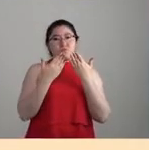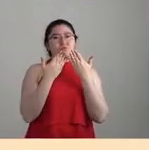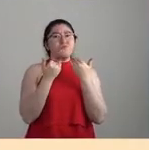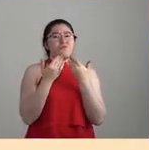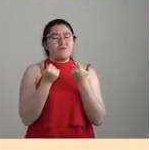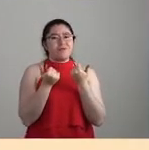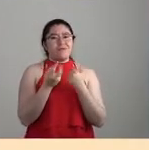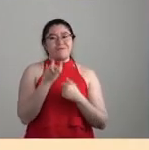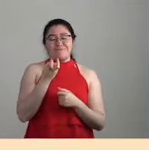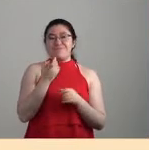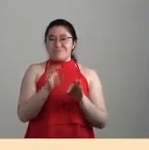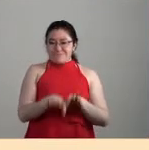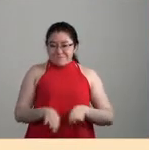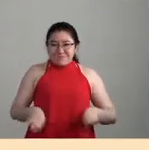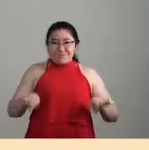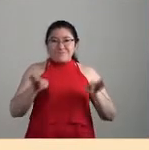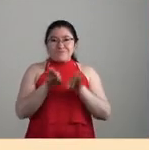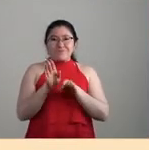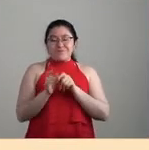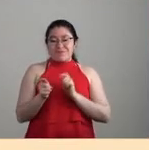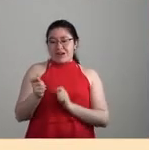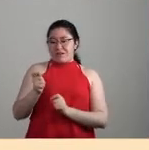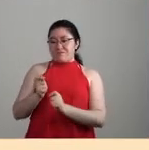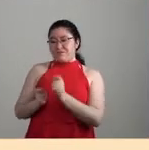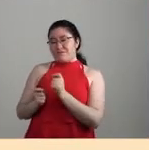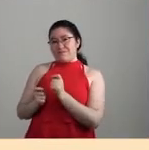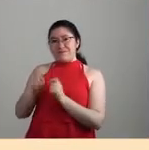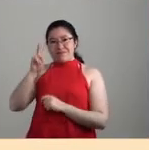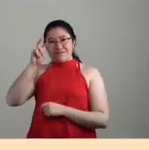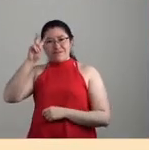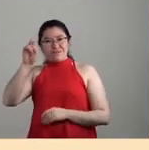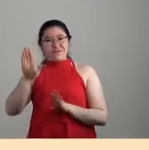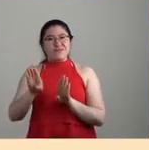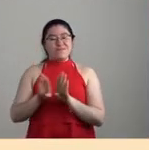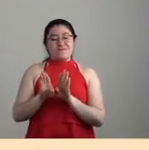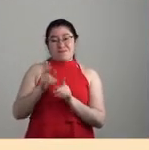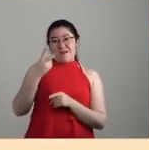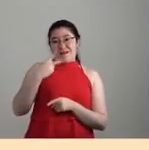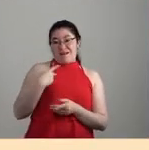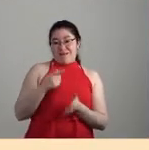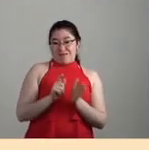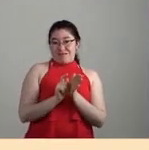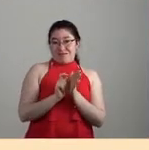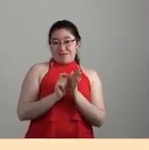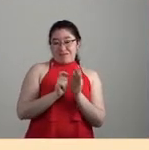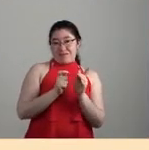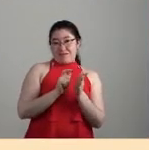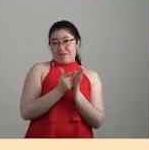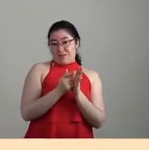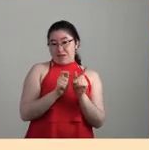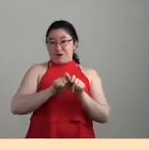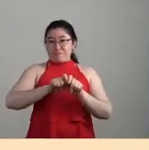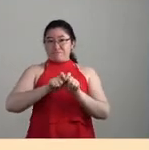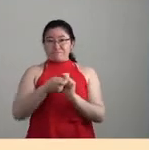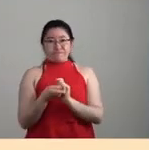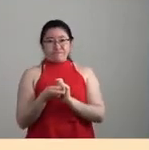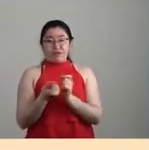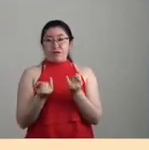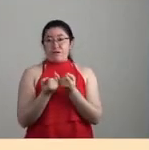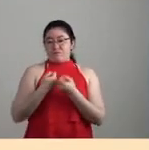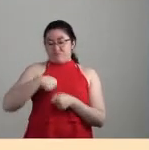tan importante que ha hecho Traficantes de Sueños de traducir este libro, el del capitalismo en la trama de la vida, pues lo